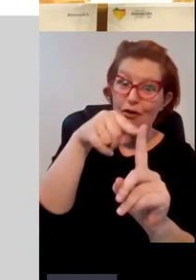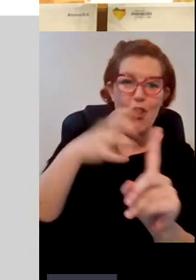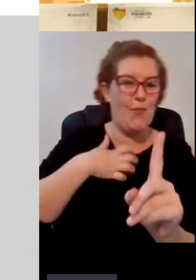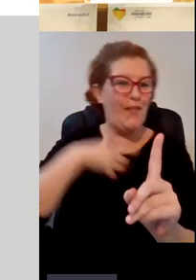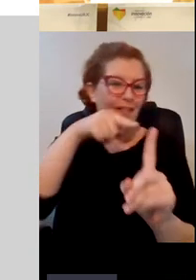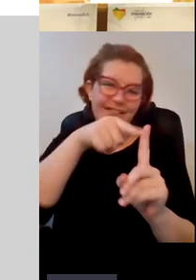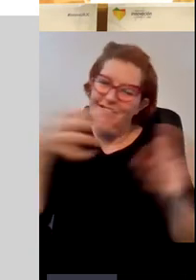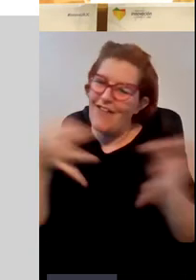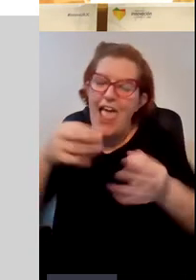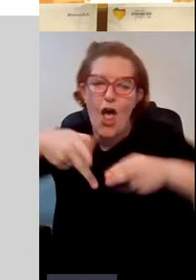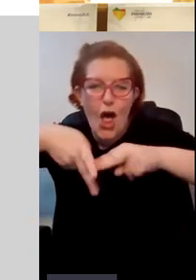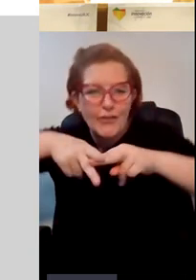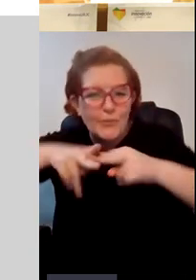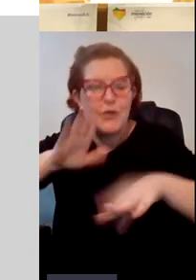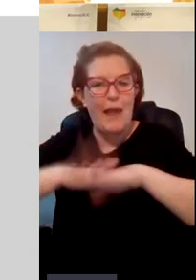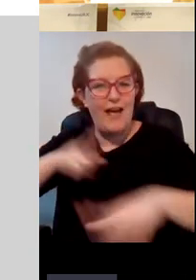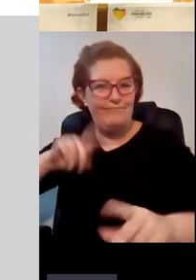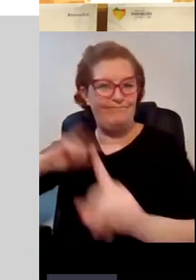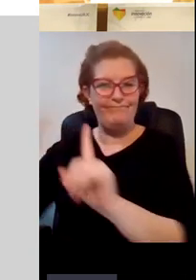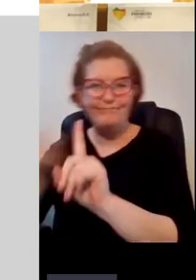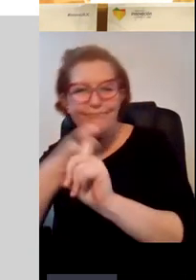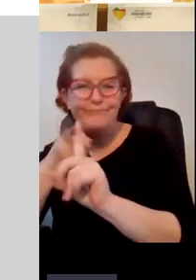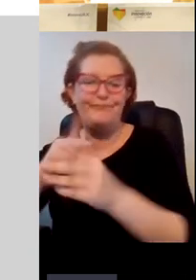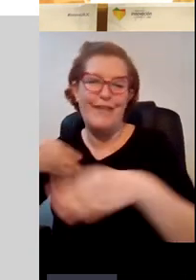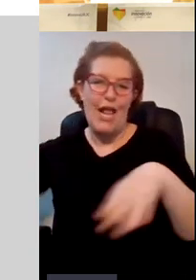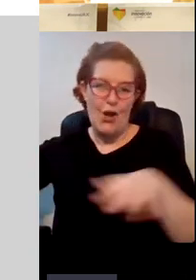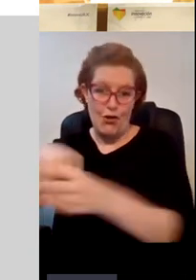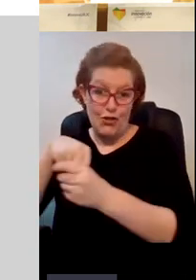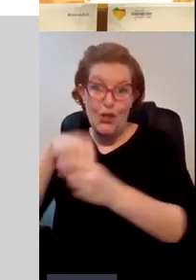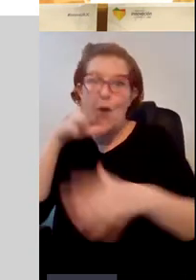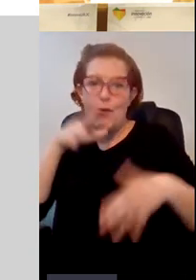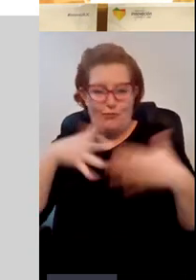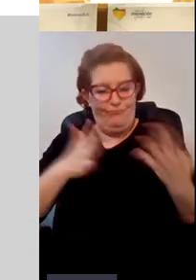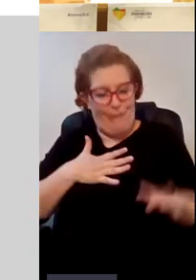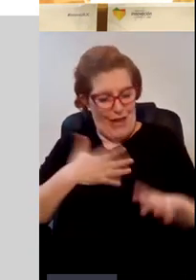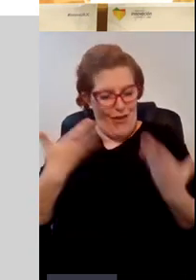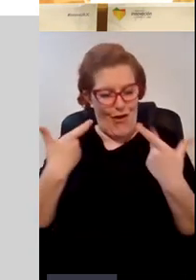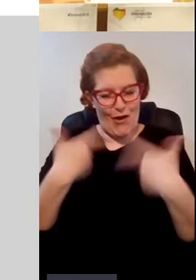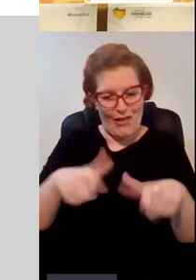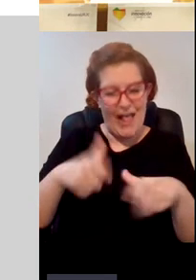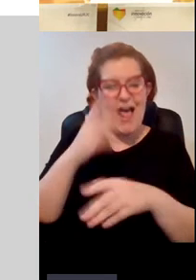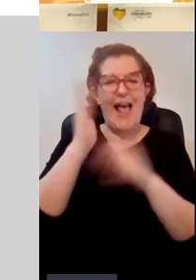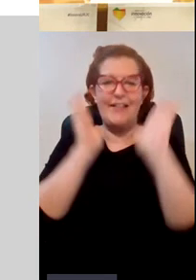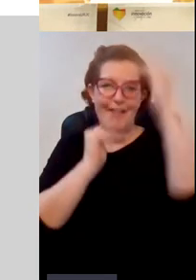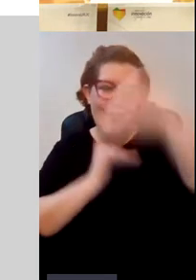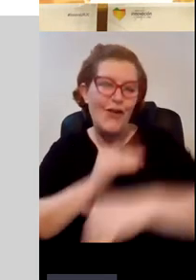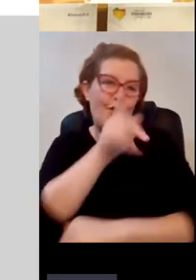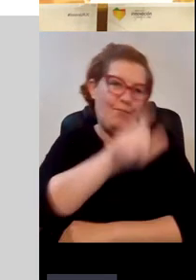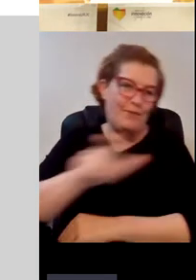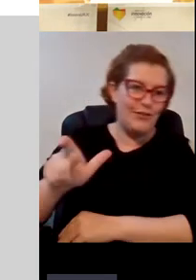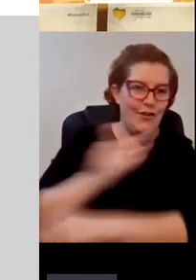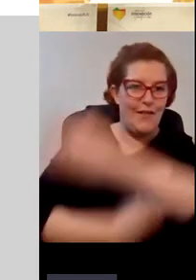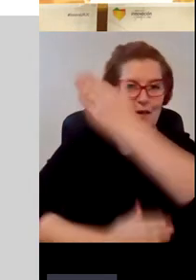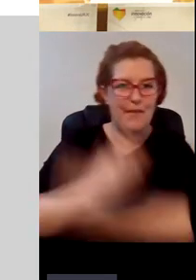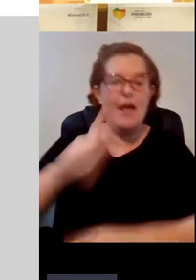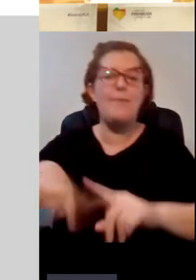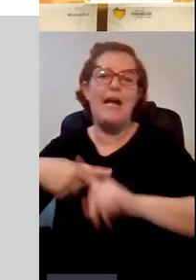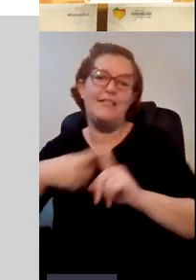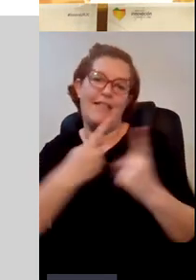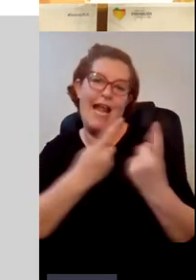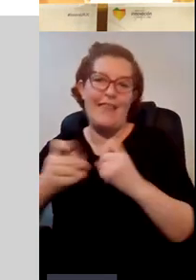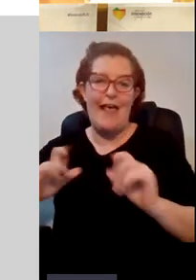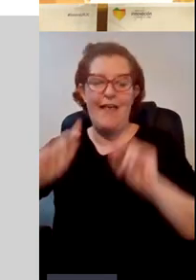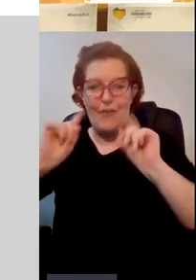la inclusión. Por lo tanto, la unidad de atención a personas con discapacidad y necesidades educativas especiales